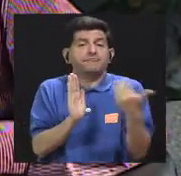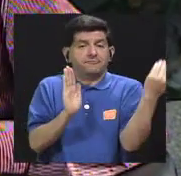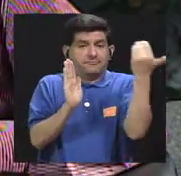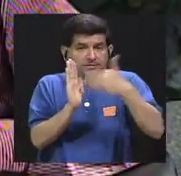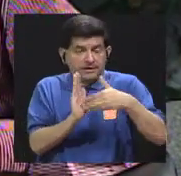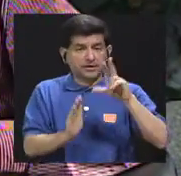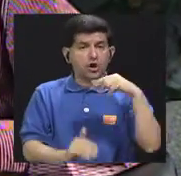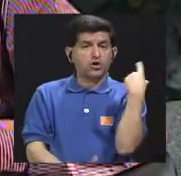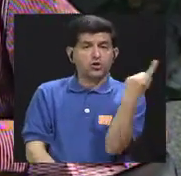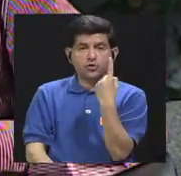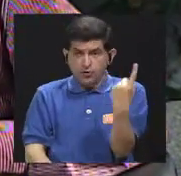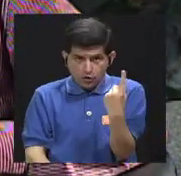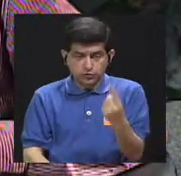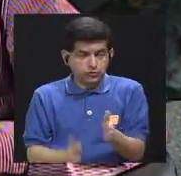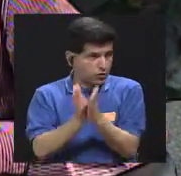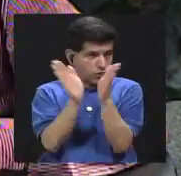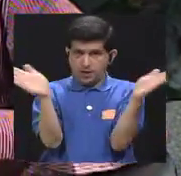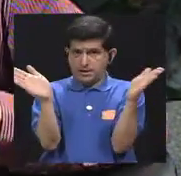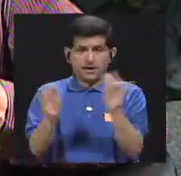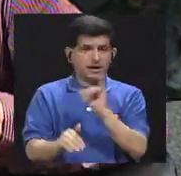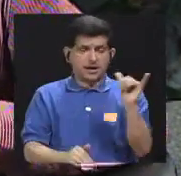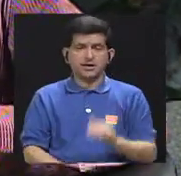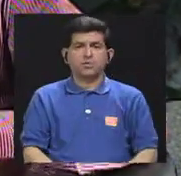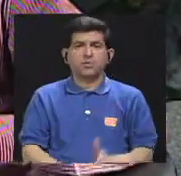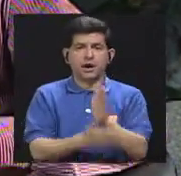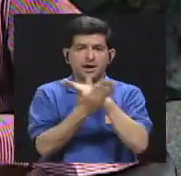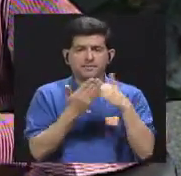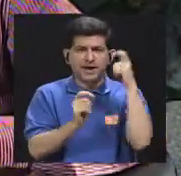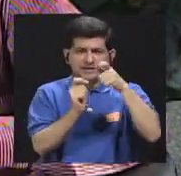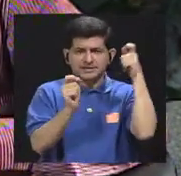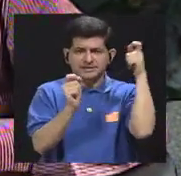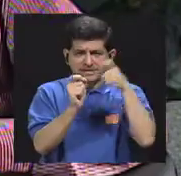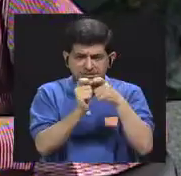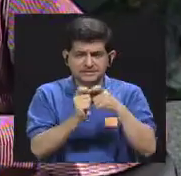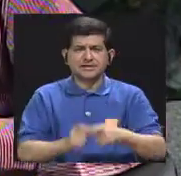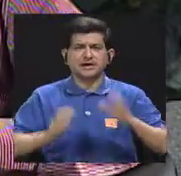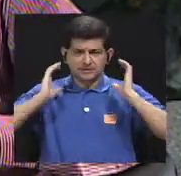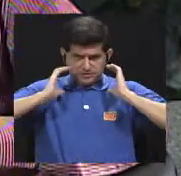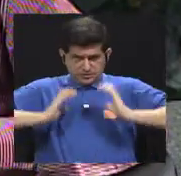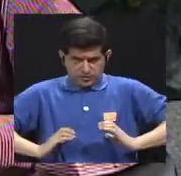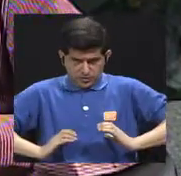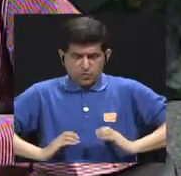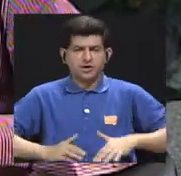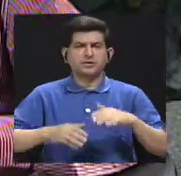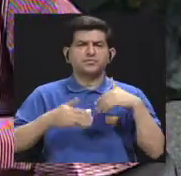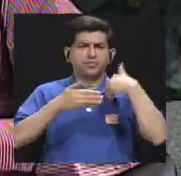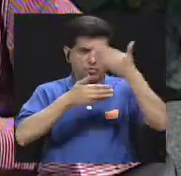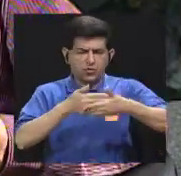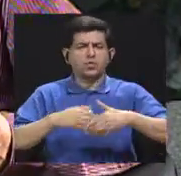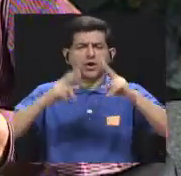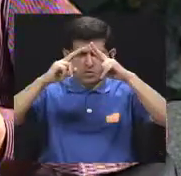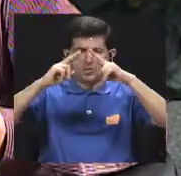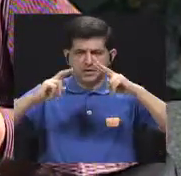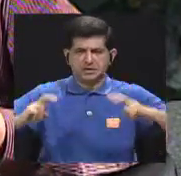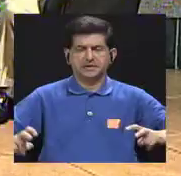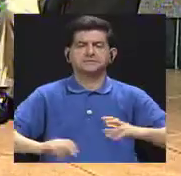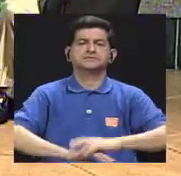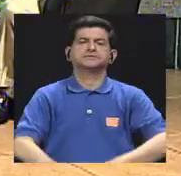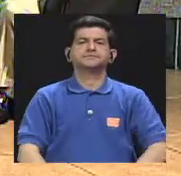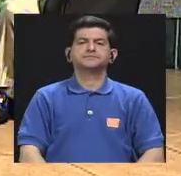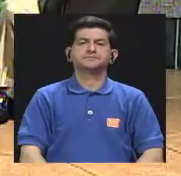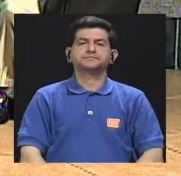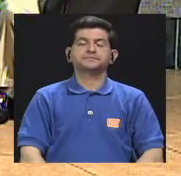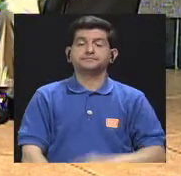no sólo a nivel general, sino a ciertos órganos blancos por los cuales vamos a tratar más adelante.